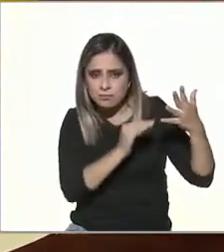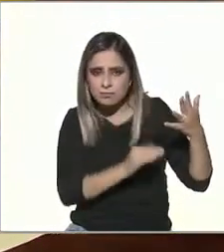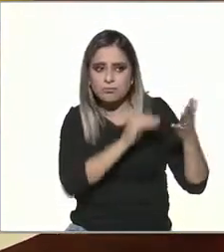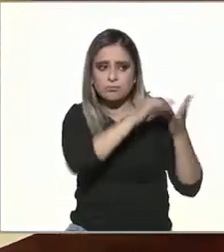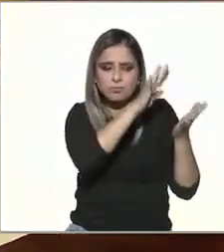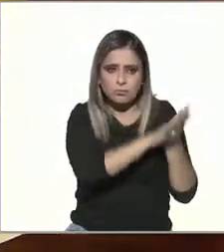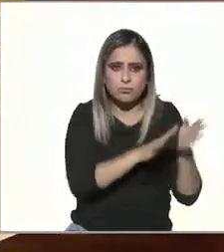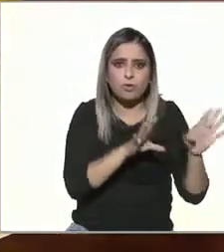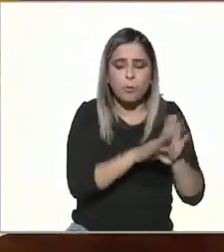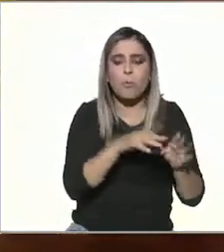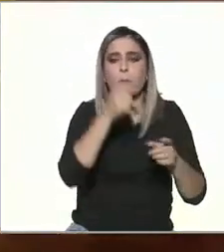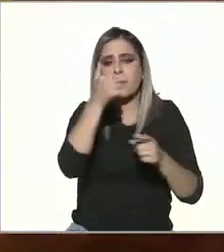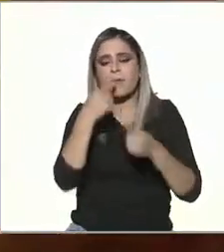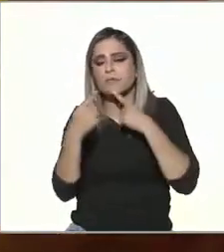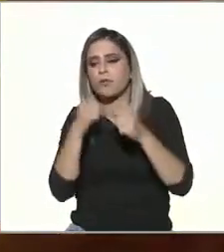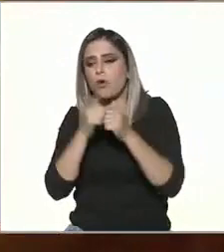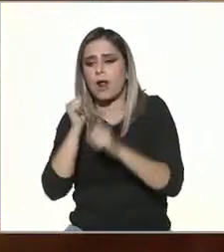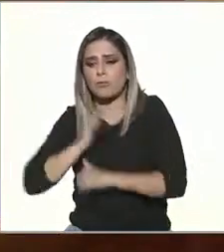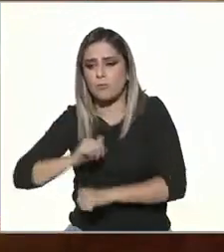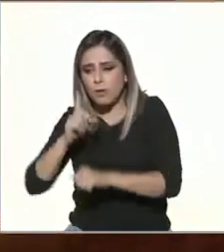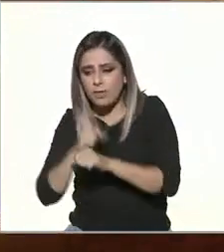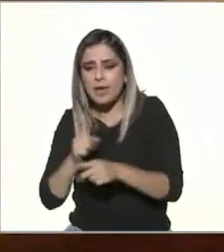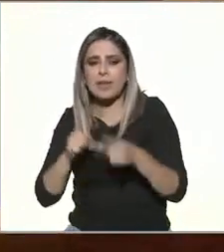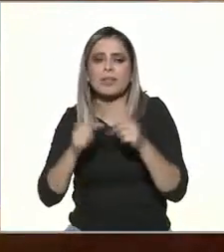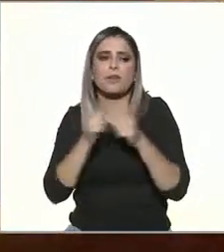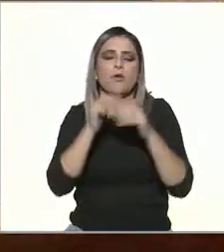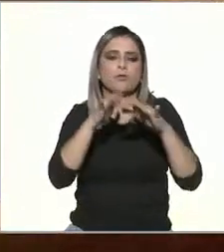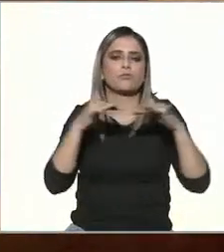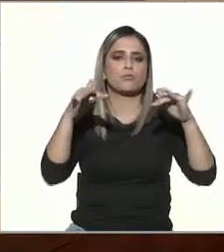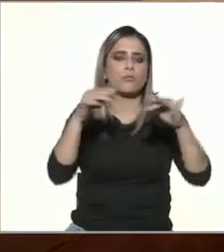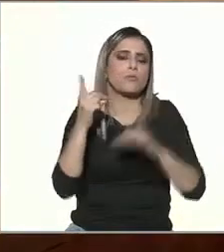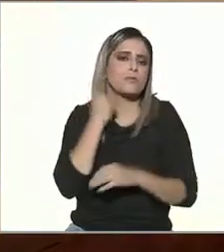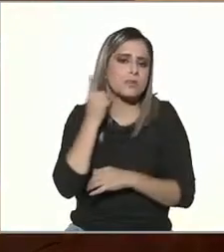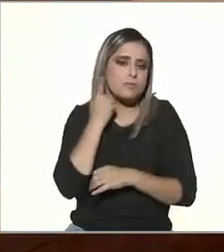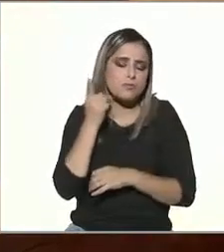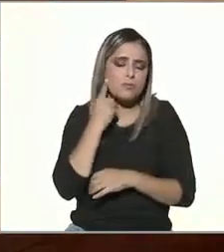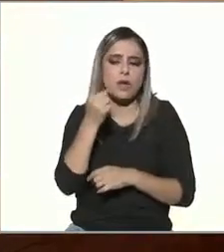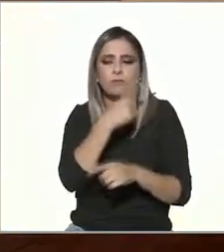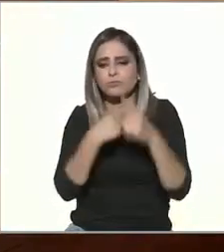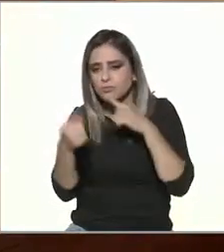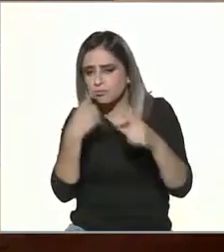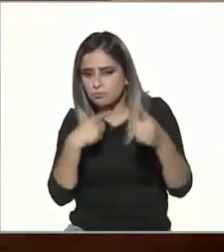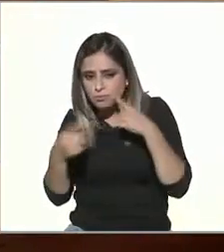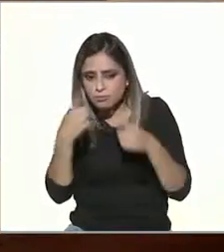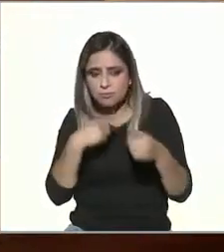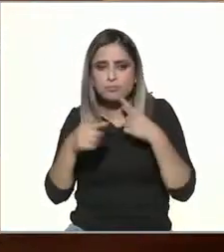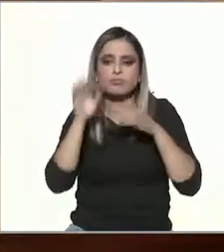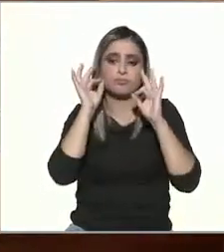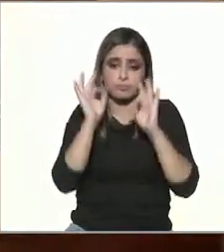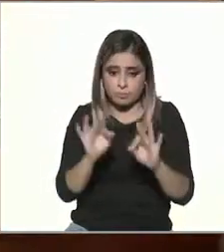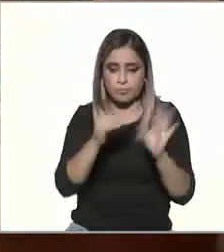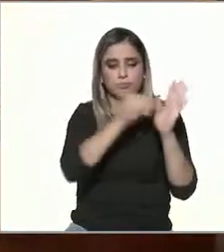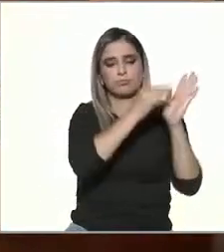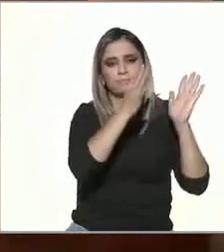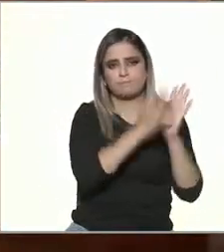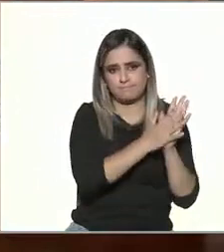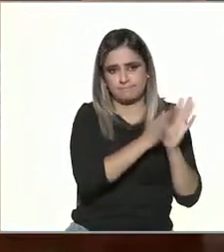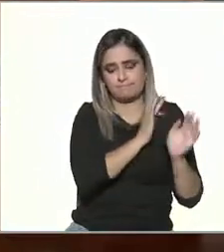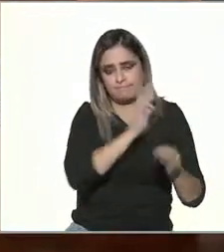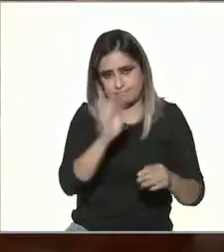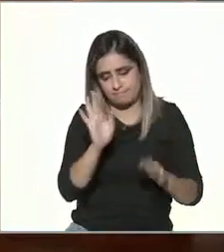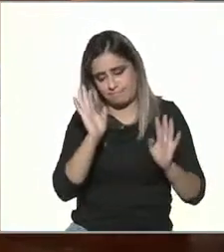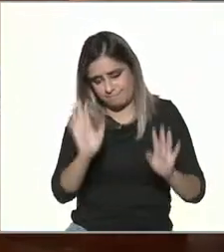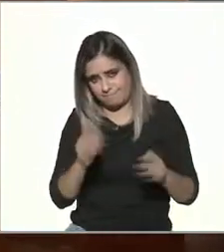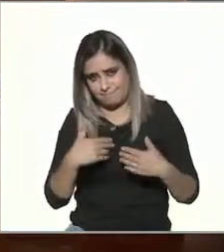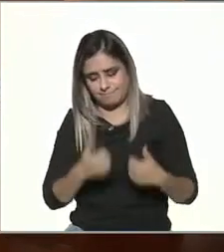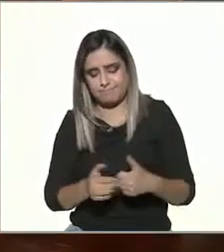con las autoridades con los legisladores para encontrar el buen camino y ver si antes de pasar eso logramos otro punto ¿me